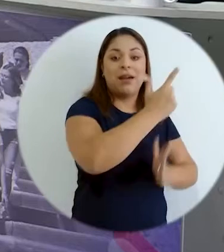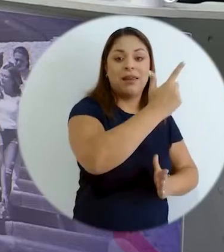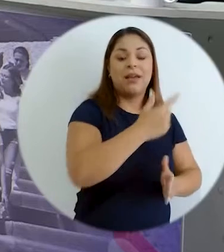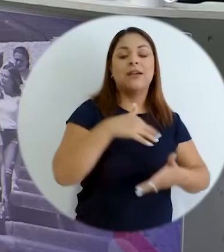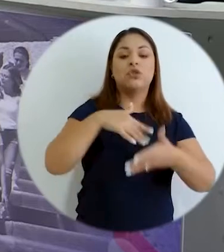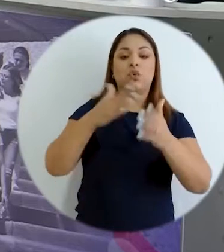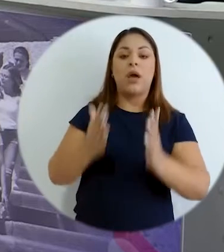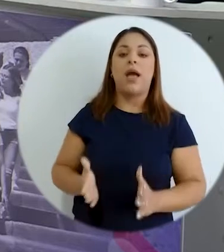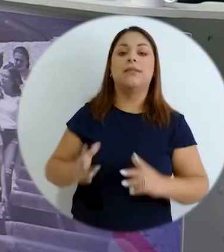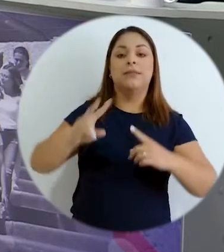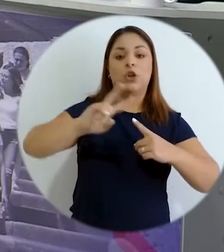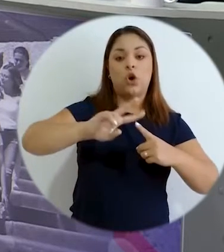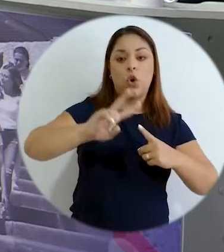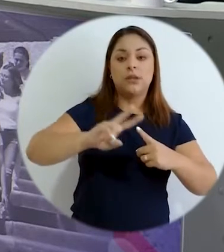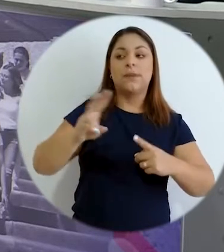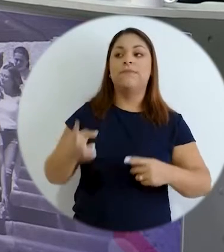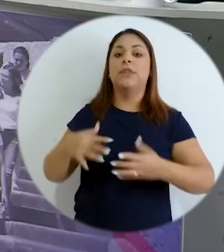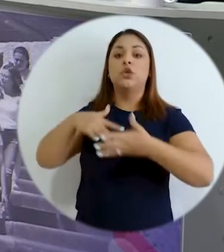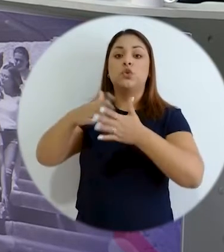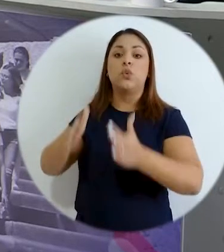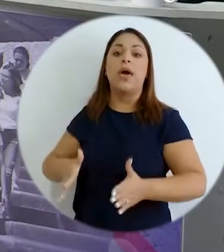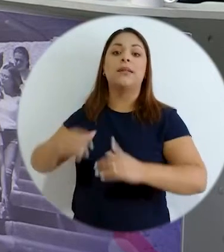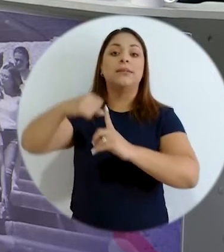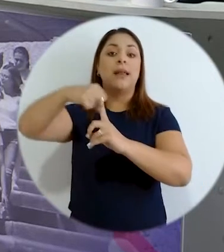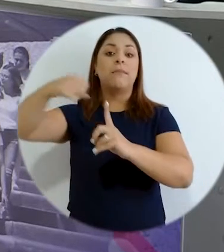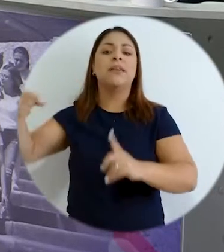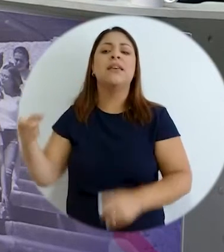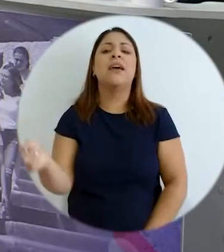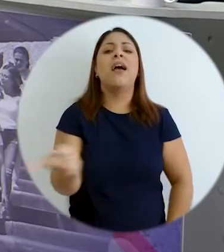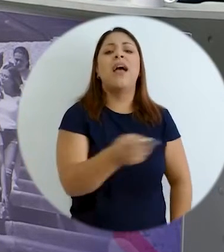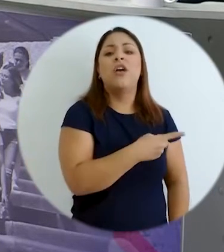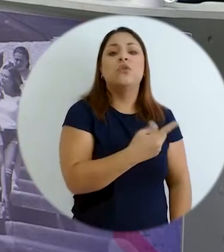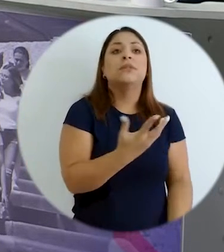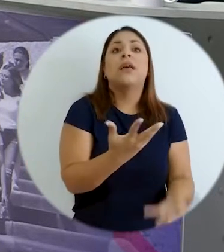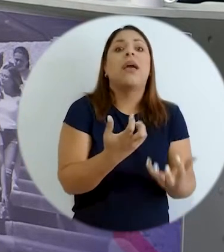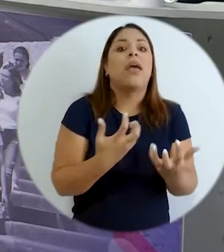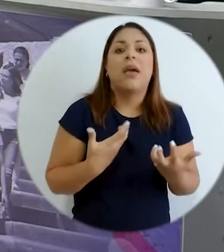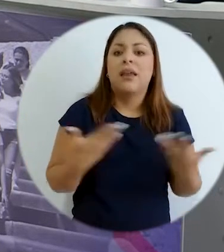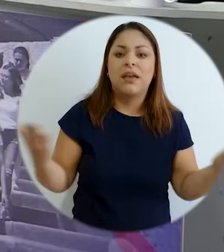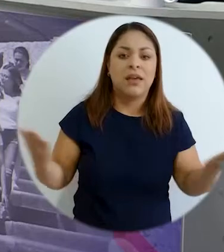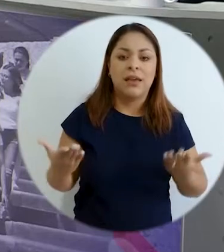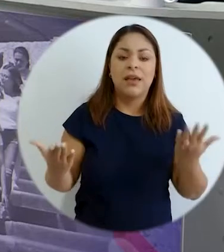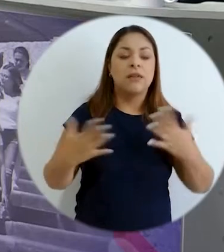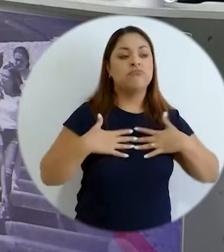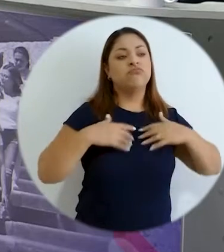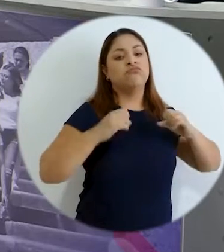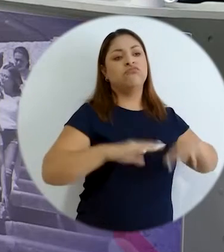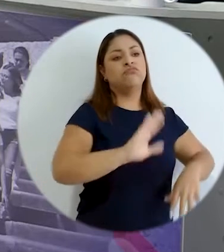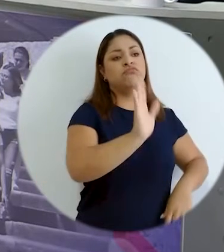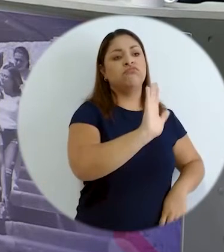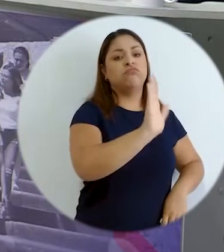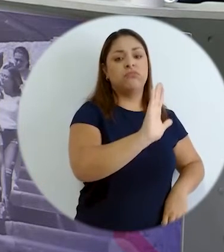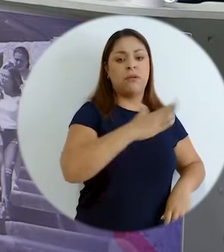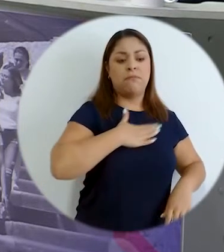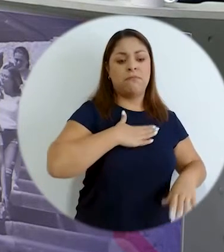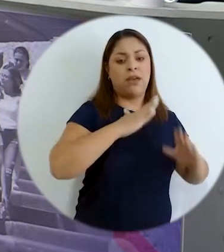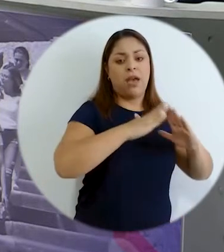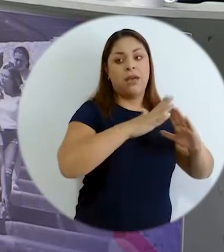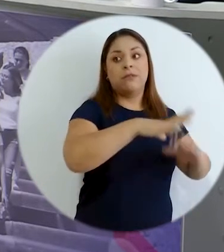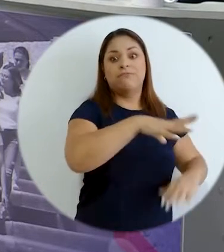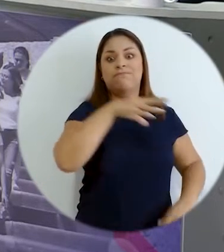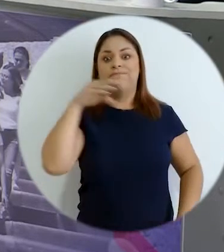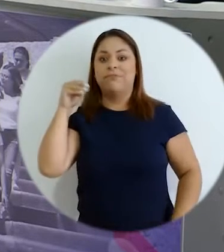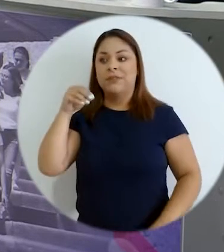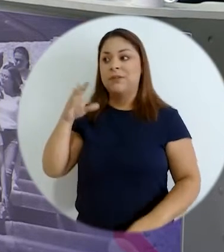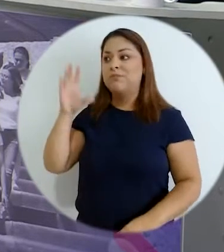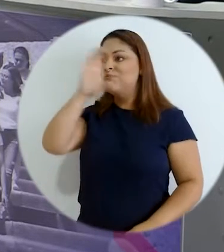de Nicoya los estudiantes de Sarapiquí ¿cuál es su gran anhelo? abandonar sus territorios para encontrar mejores y